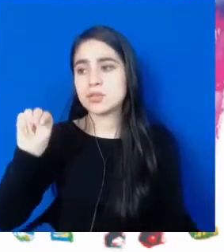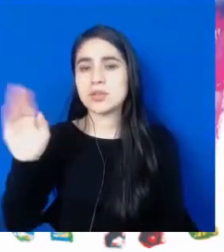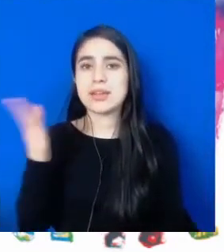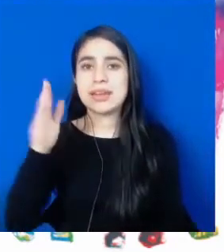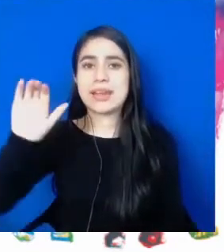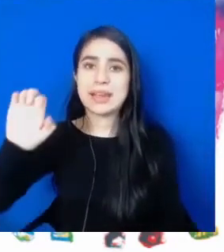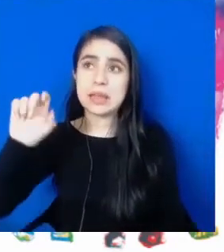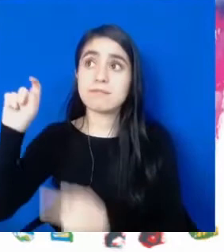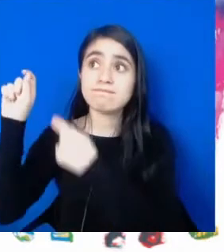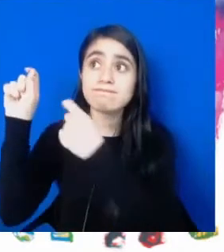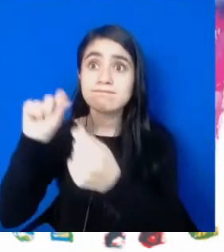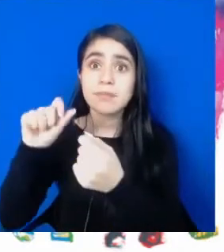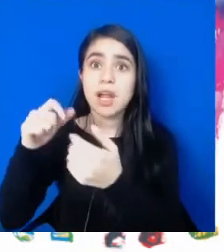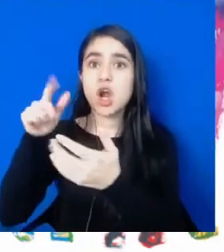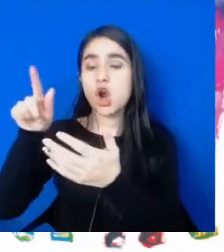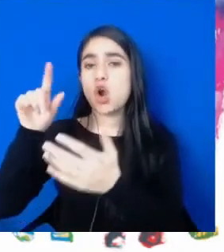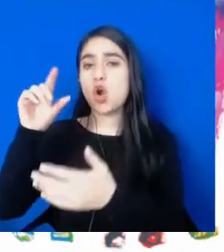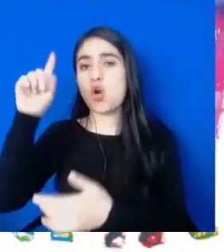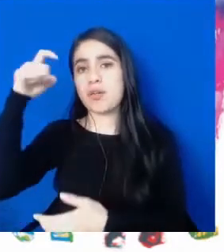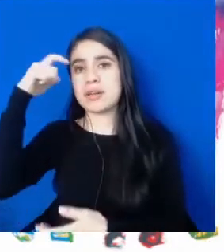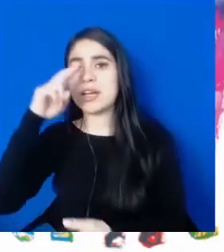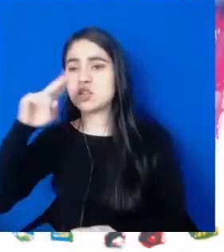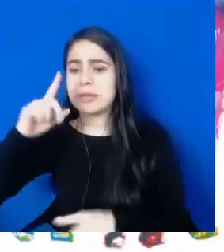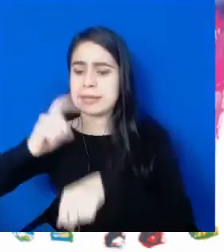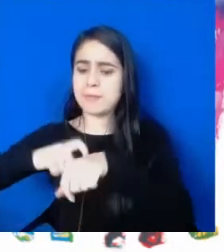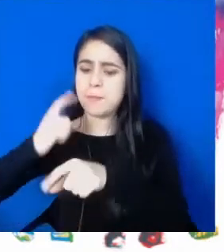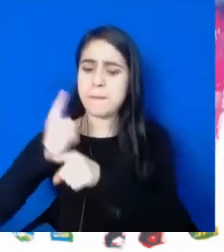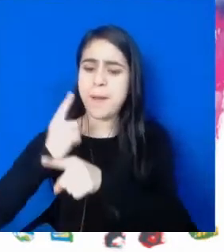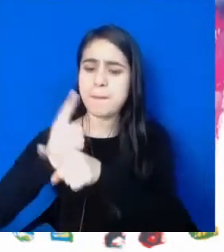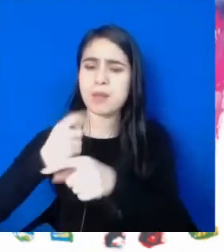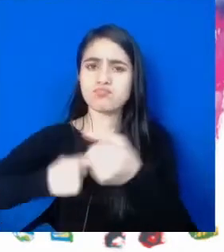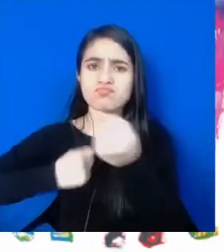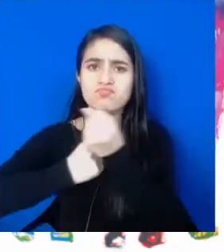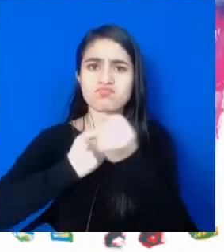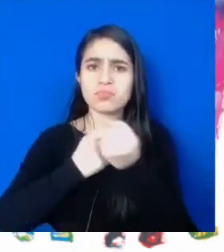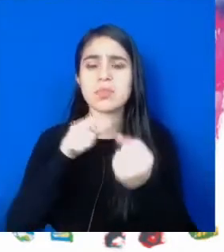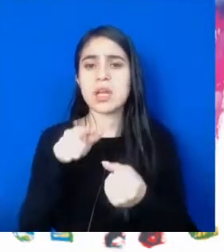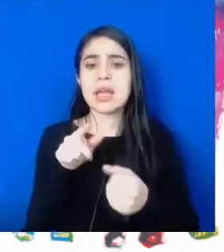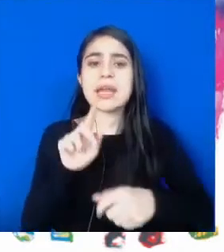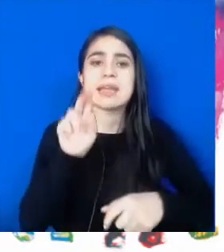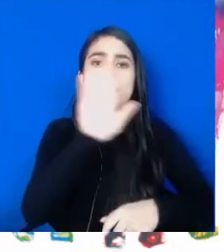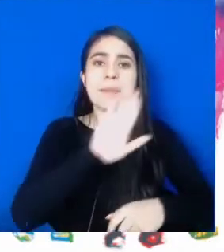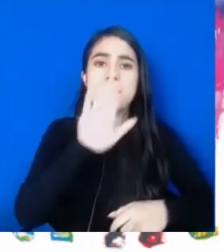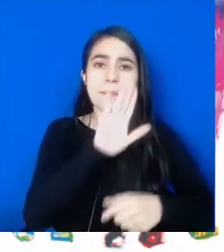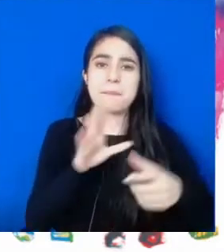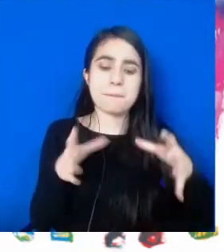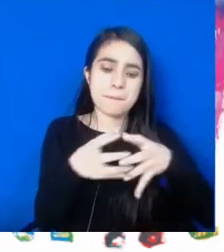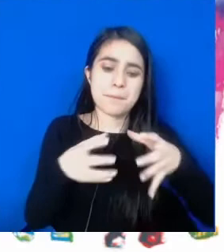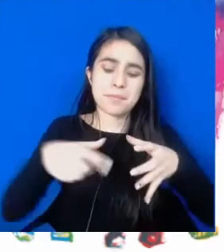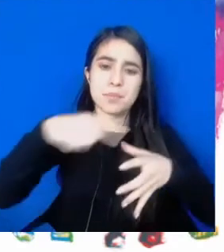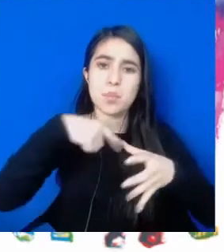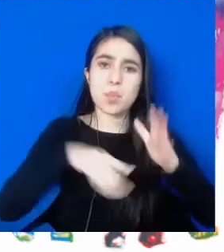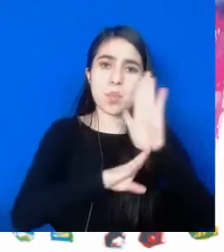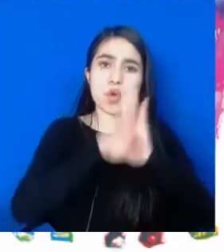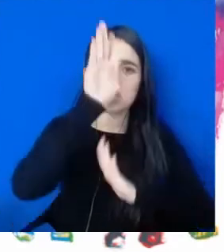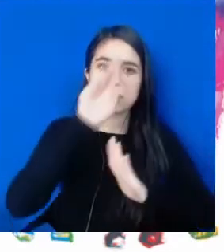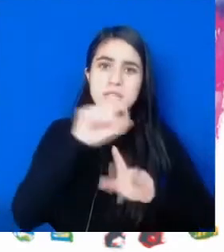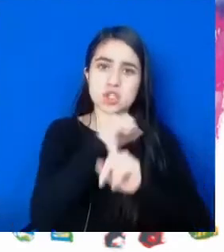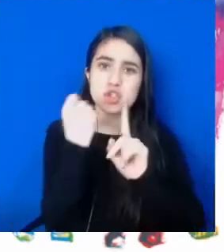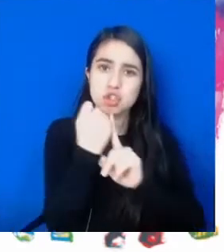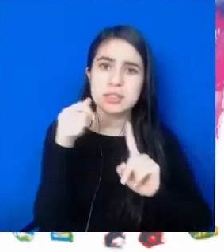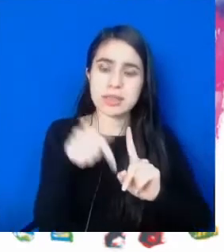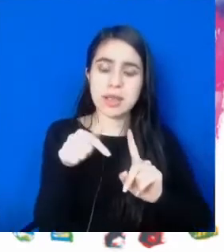giros oportunos del gobierno nacional, el apoyo con generaciones, el apoyo con el Departamento de la Prosperidad Social.